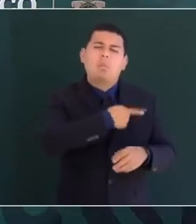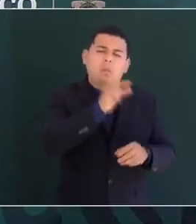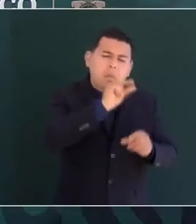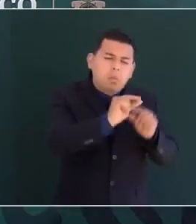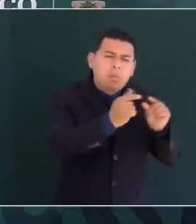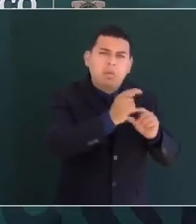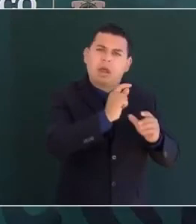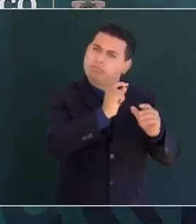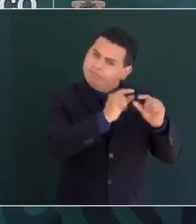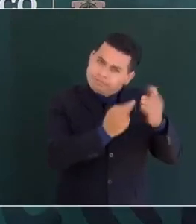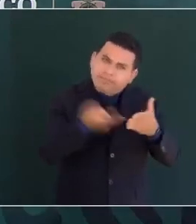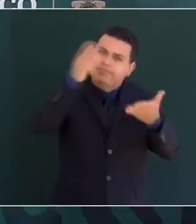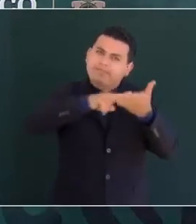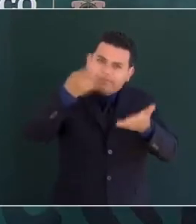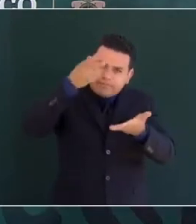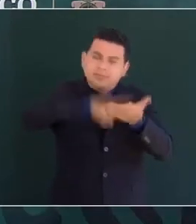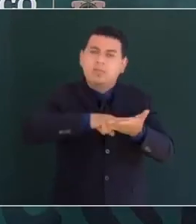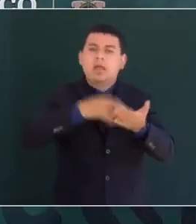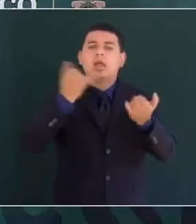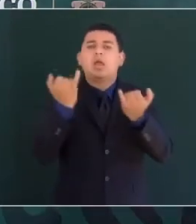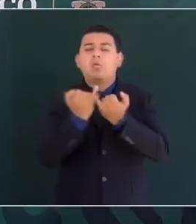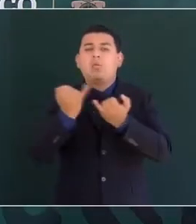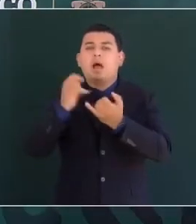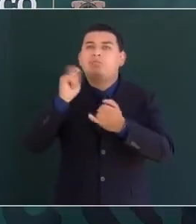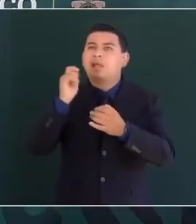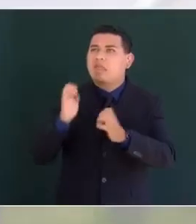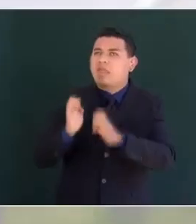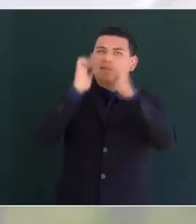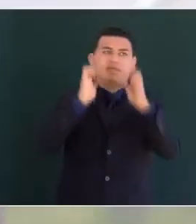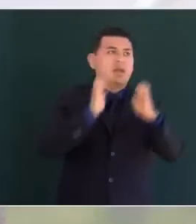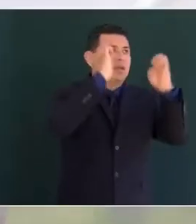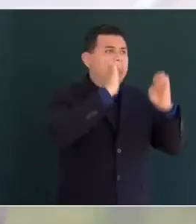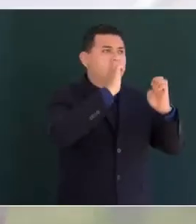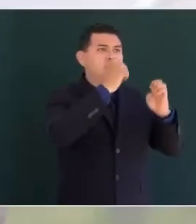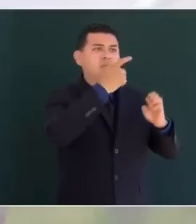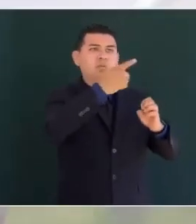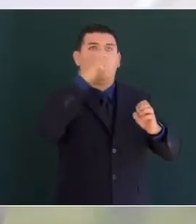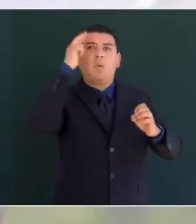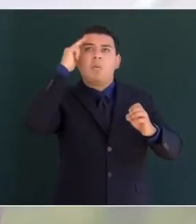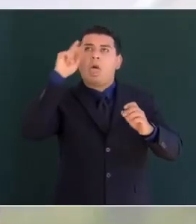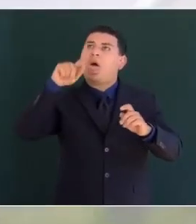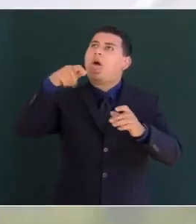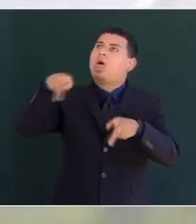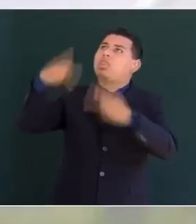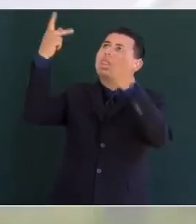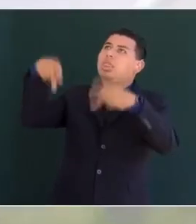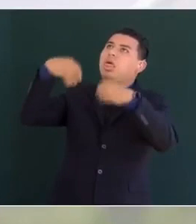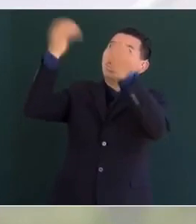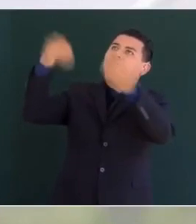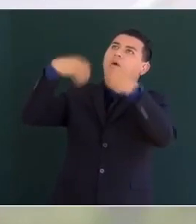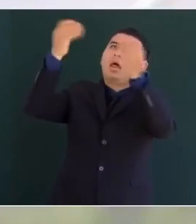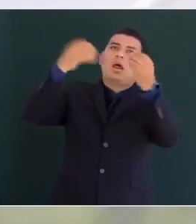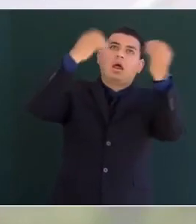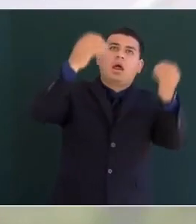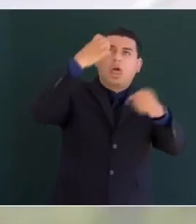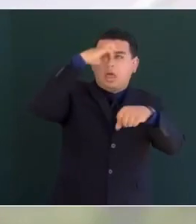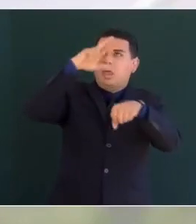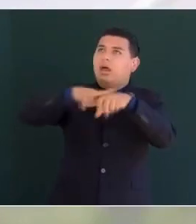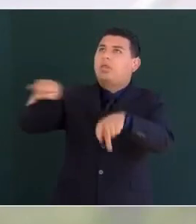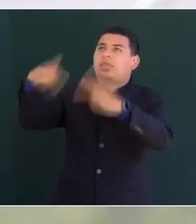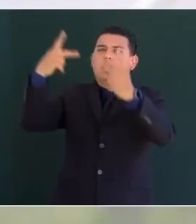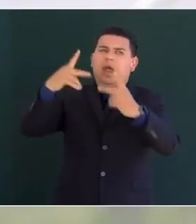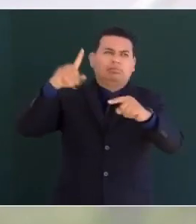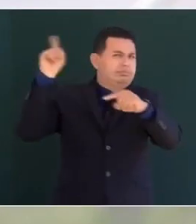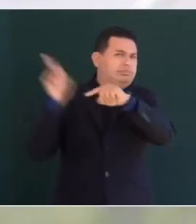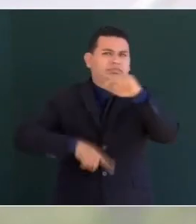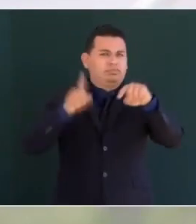recuperaron los bienes de la nación que durante el porfiriato se habían entregado a extranjeros